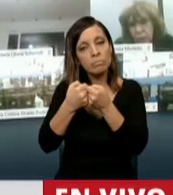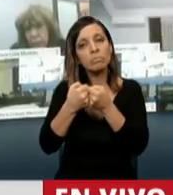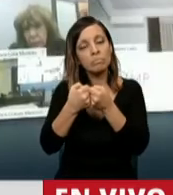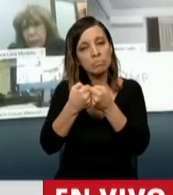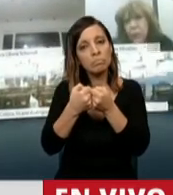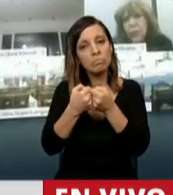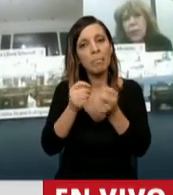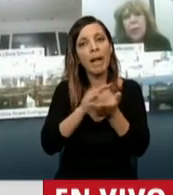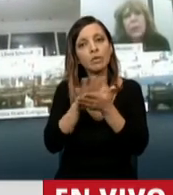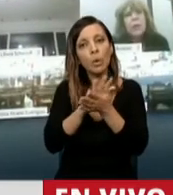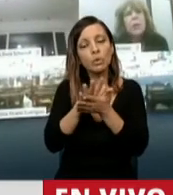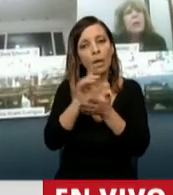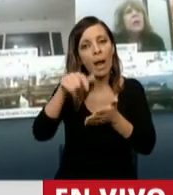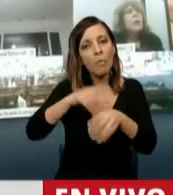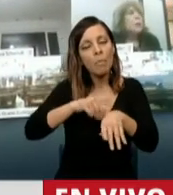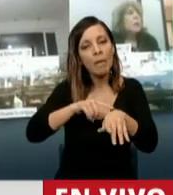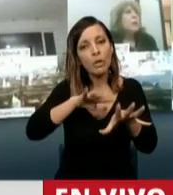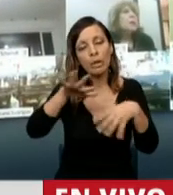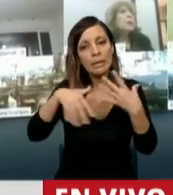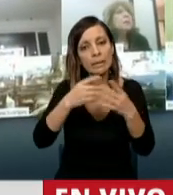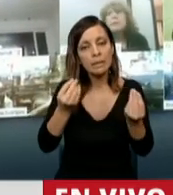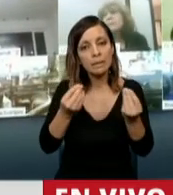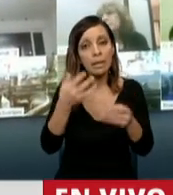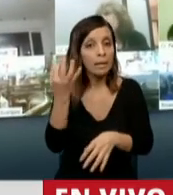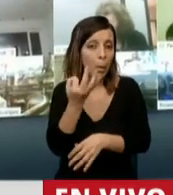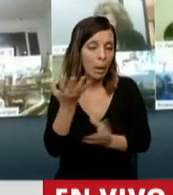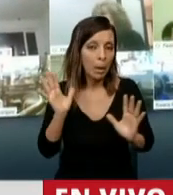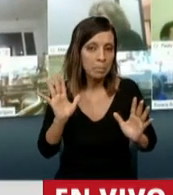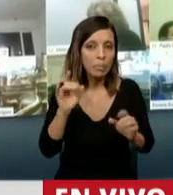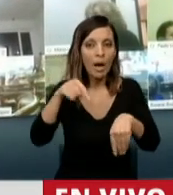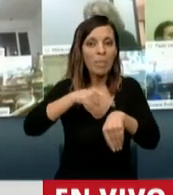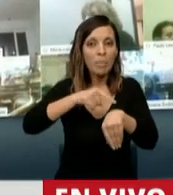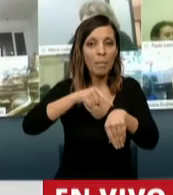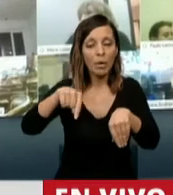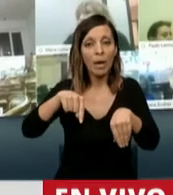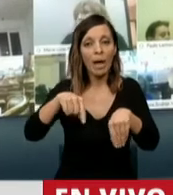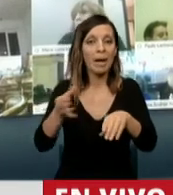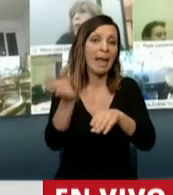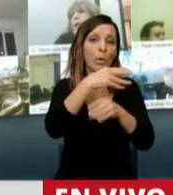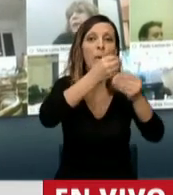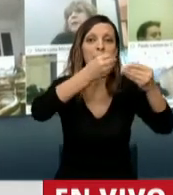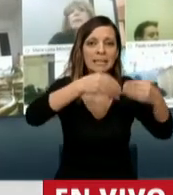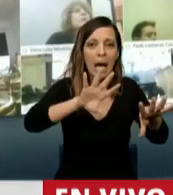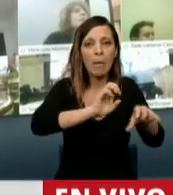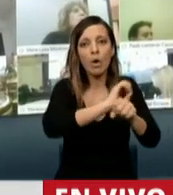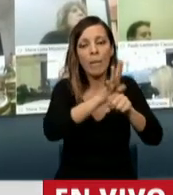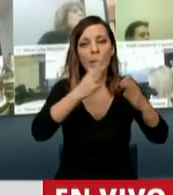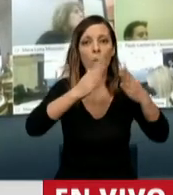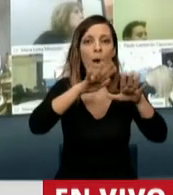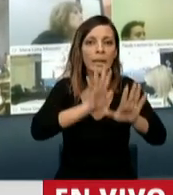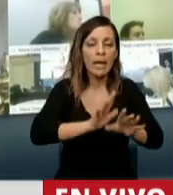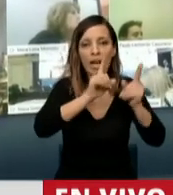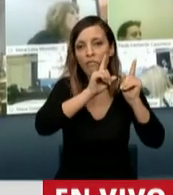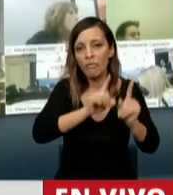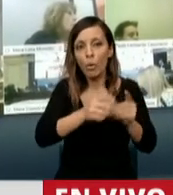la crisis. Y es muy bueno que nos pase esto porque cuando esta crisis comenzaba, cuando comenzamos a